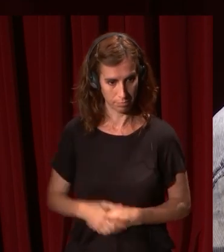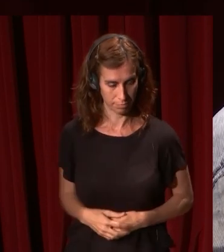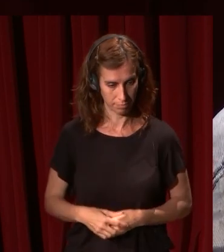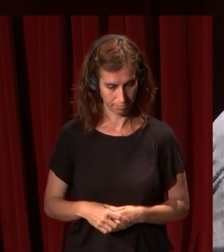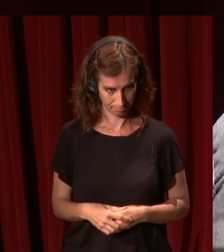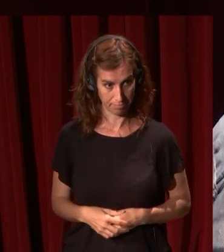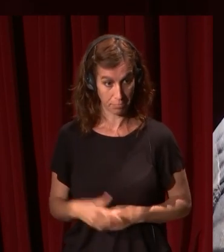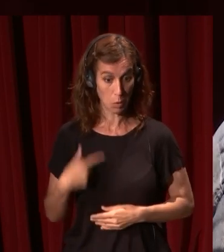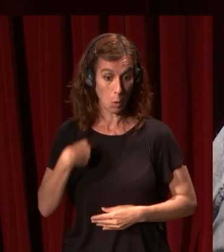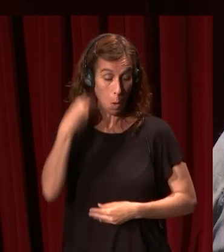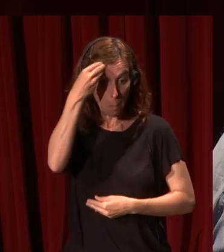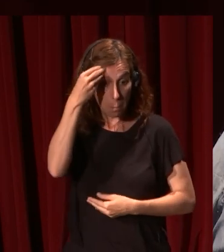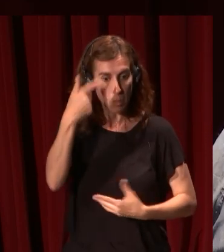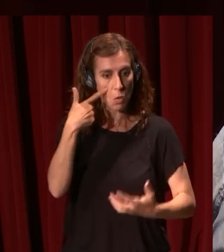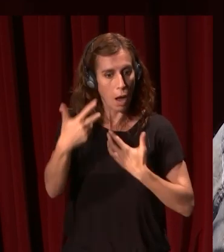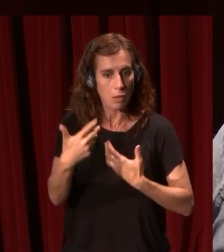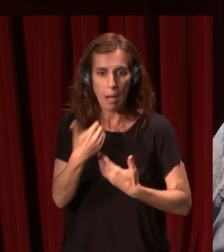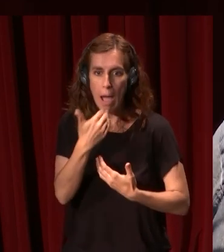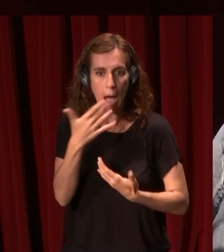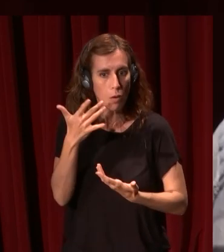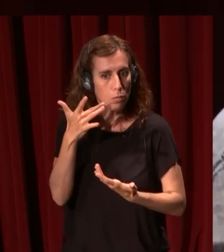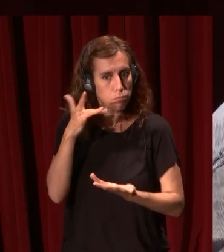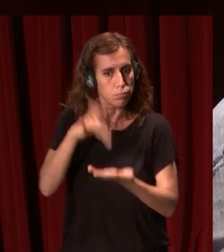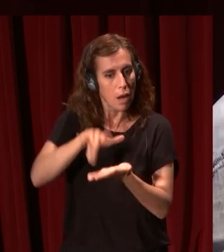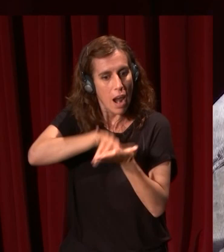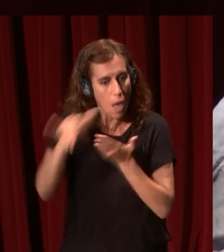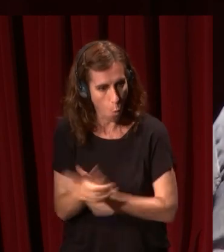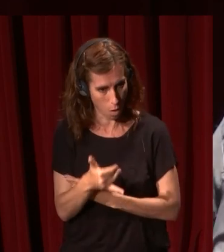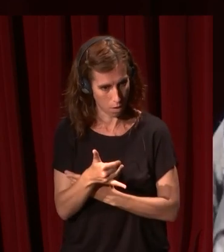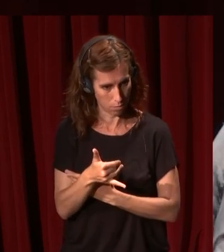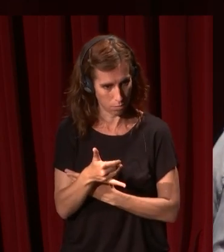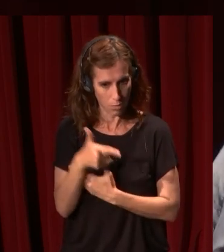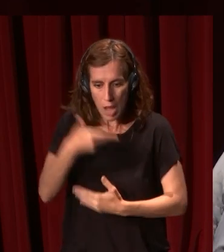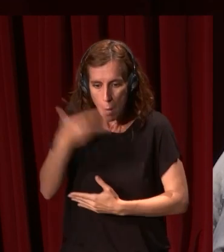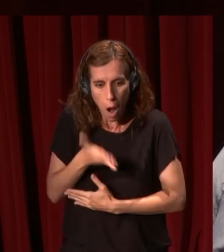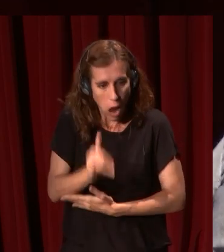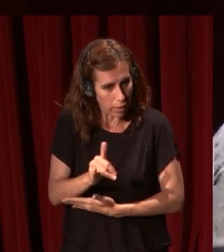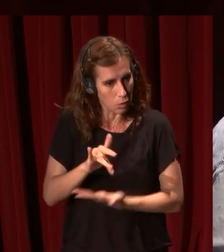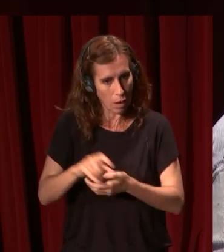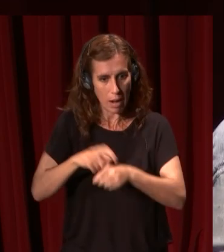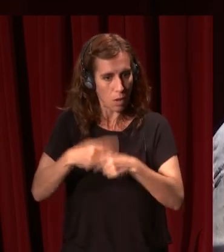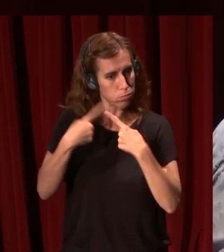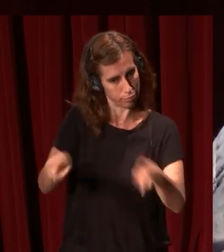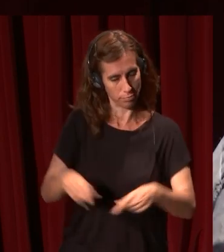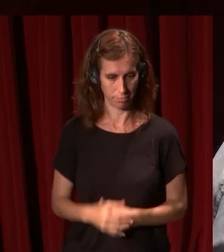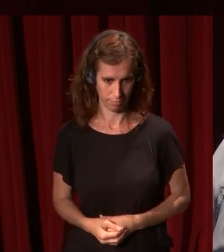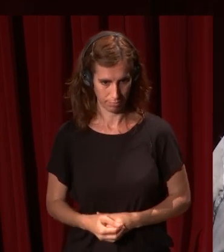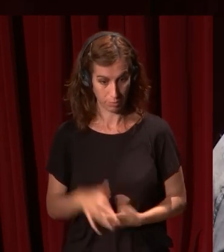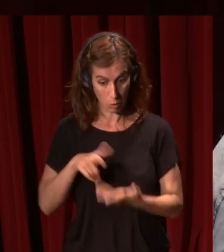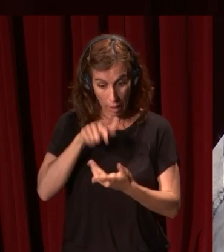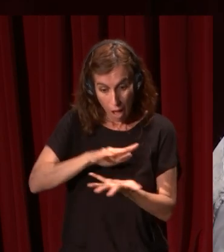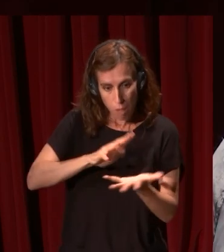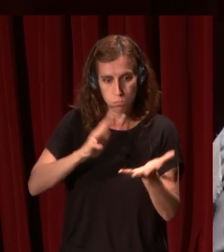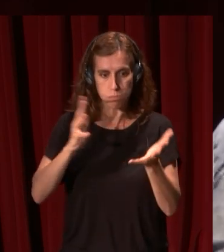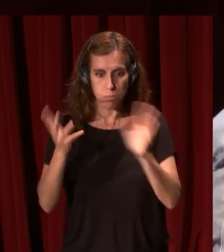que el arte es fundamentalmente cuestión de lenguaje ahí está su esencia su rasgo diferenciador en esa transformación